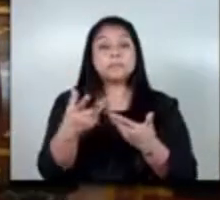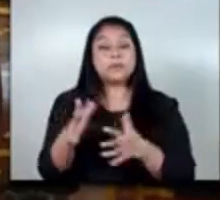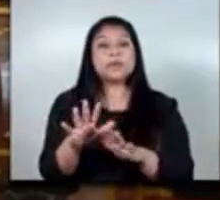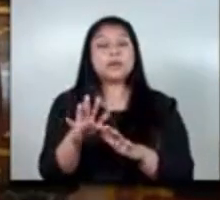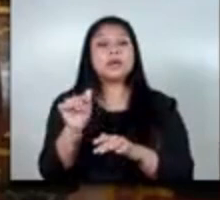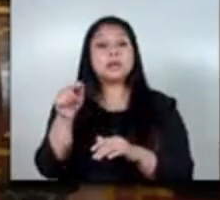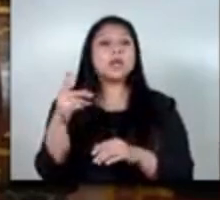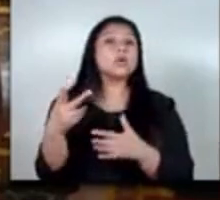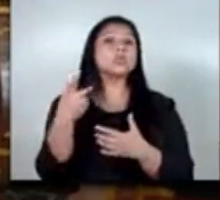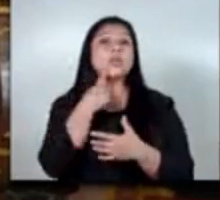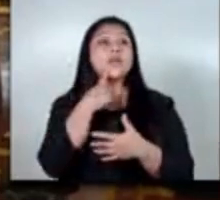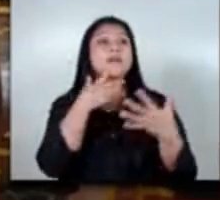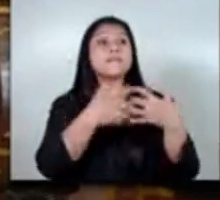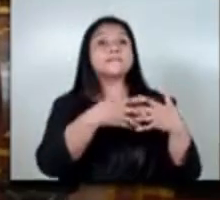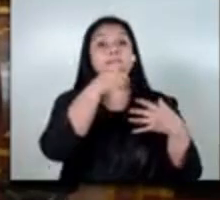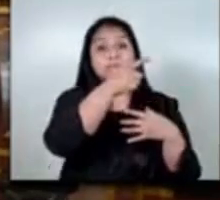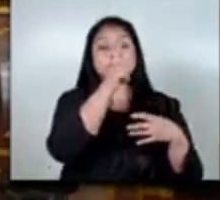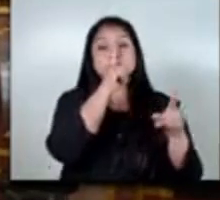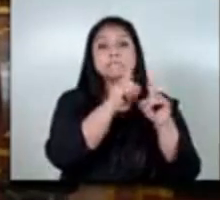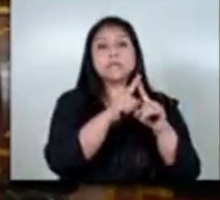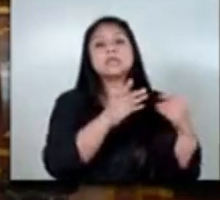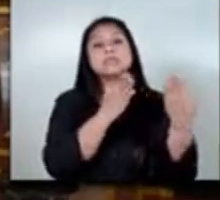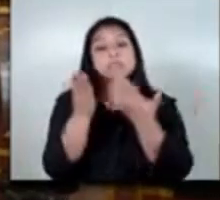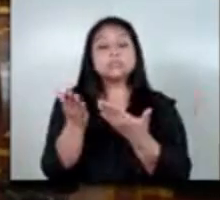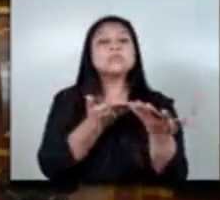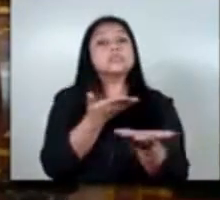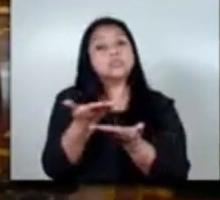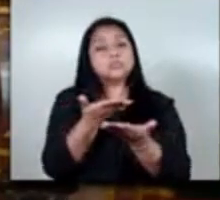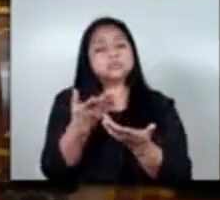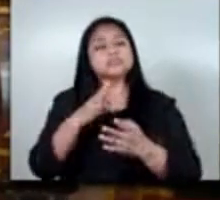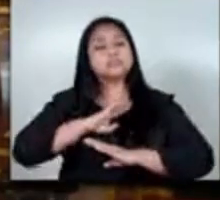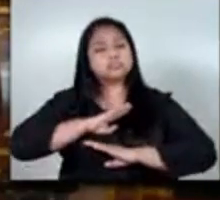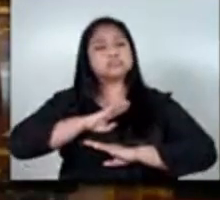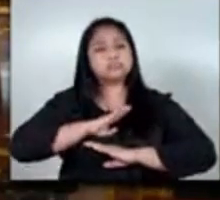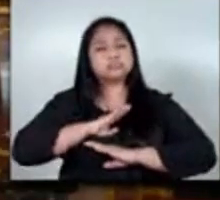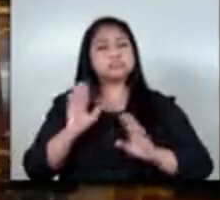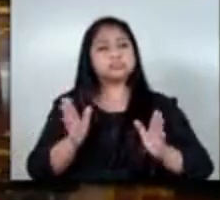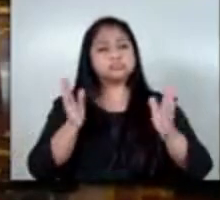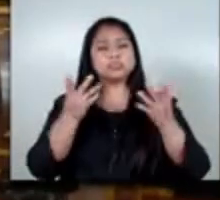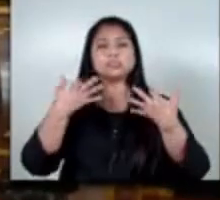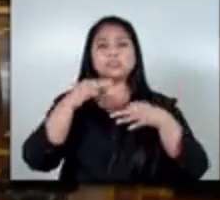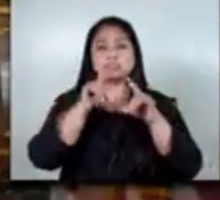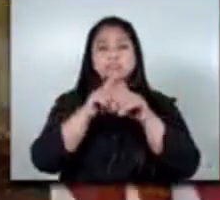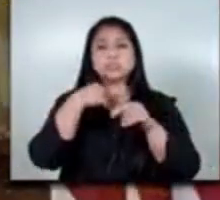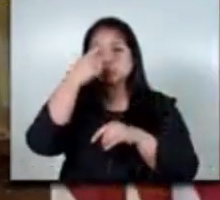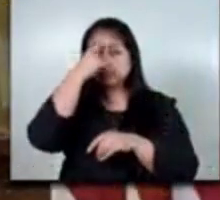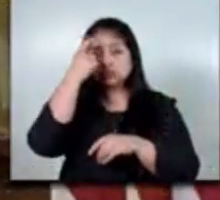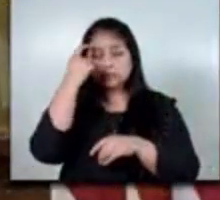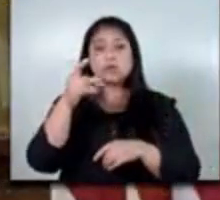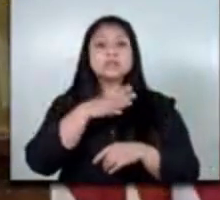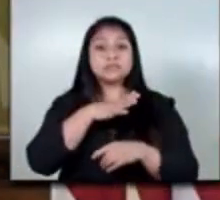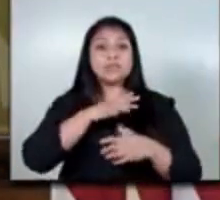estadounidenses un servicio que promueve dichas oportunidades y que los trabajadores tengan acceso